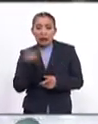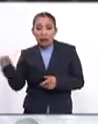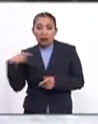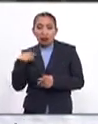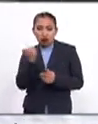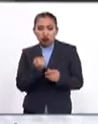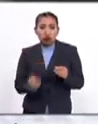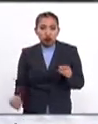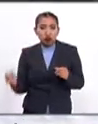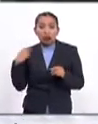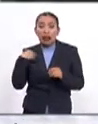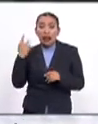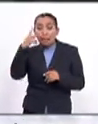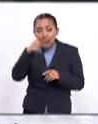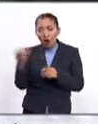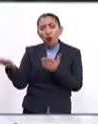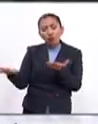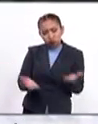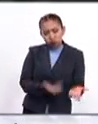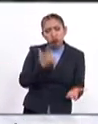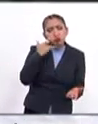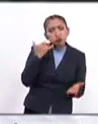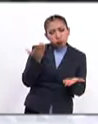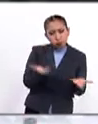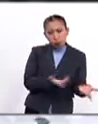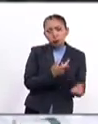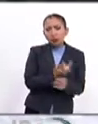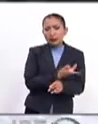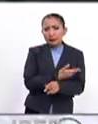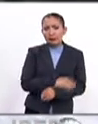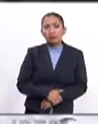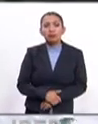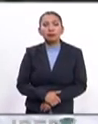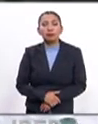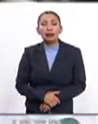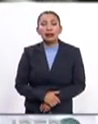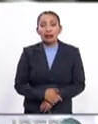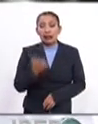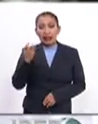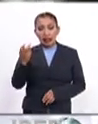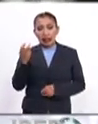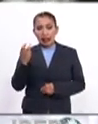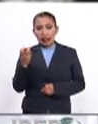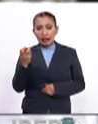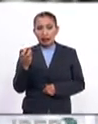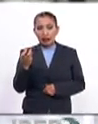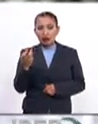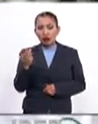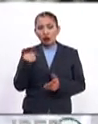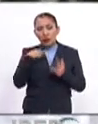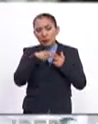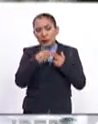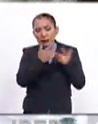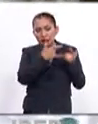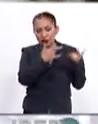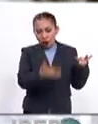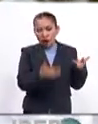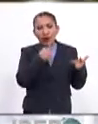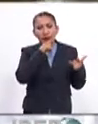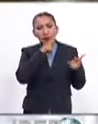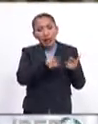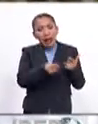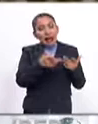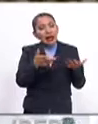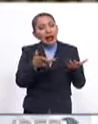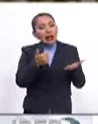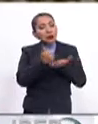destacados de México, acogió con mucha generosidad. Esos orígenes han dado también